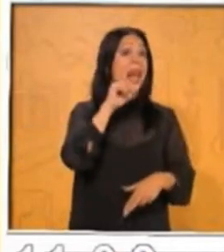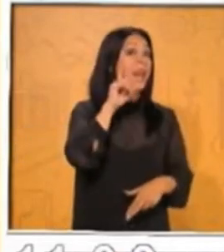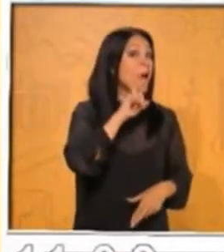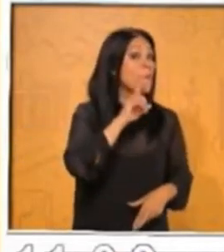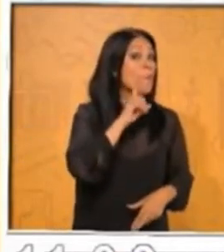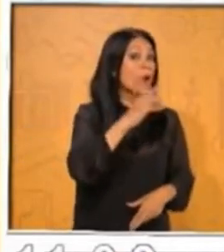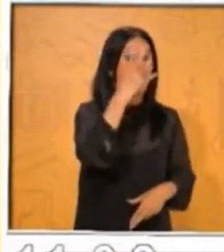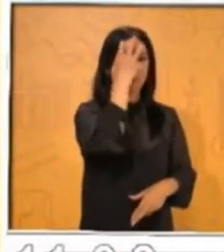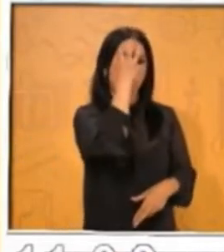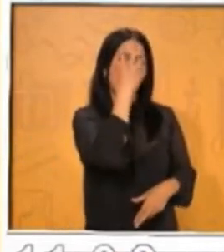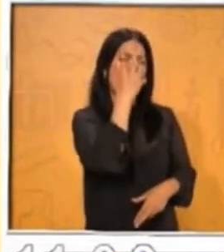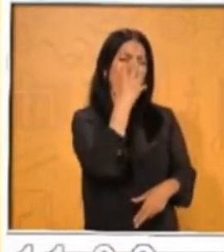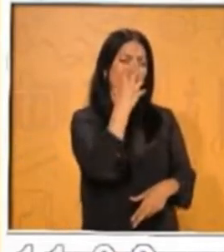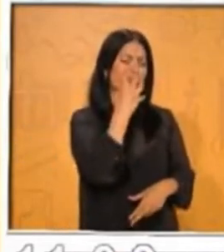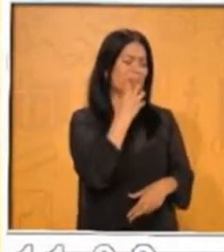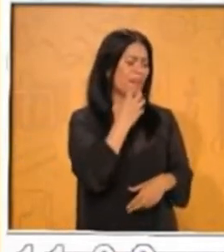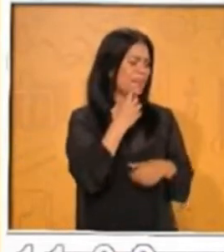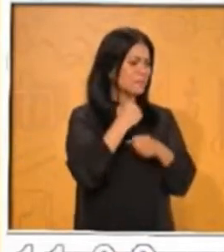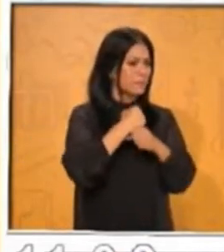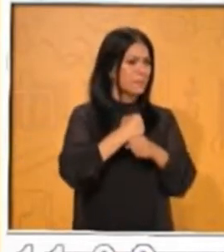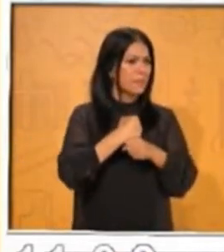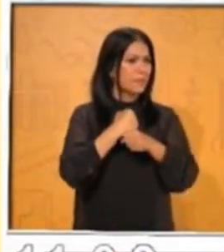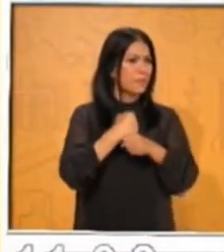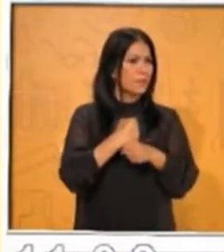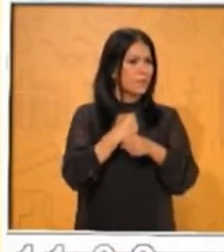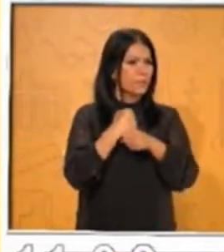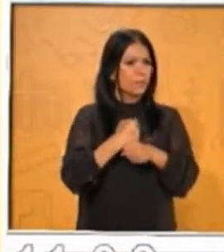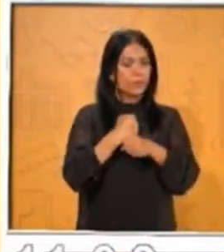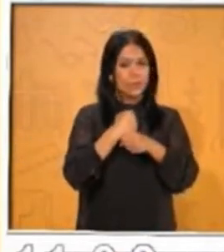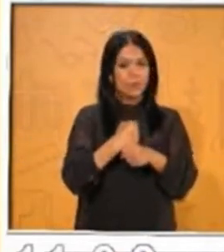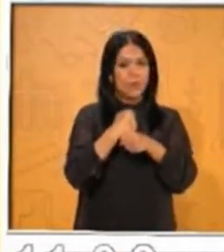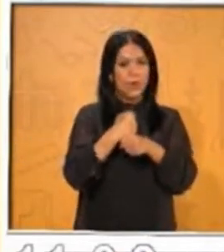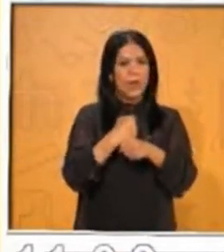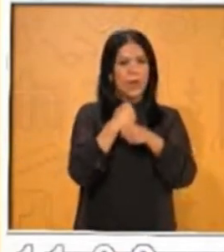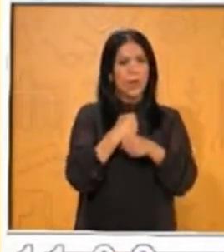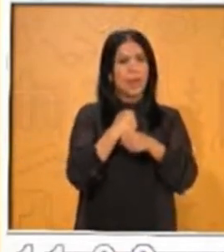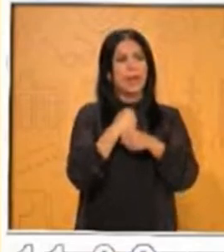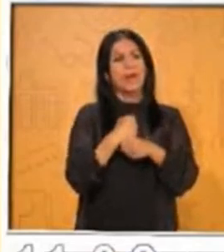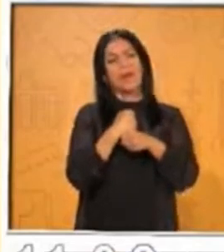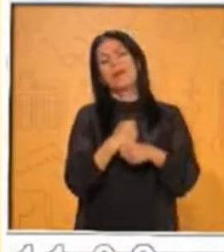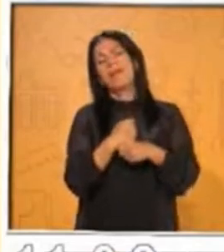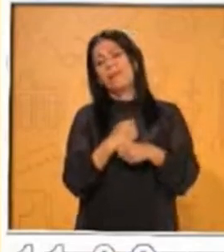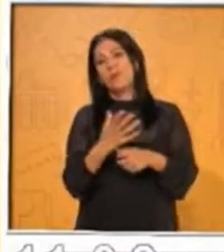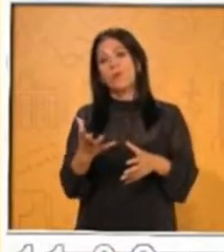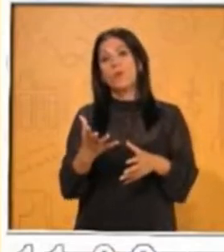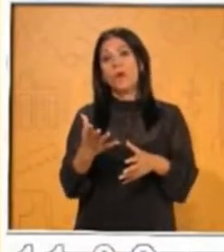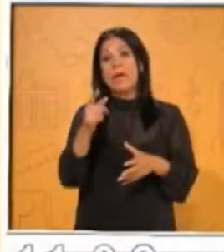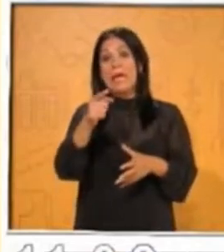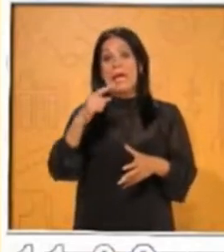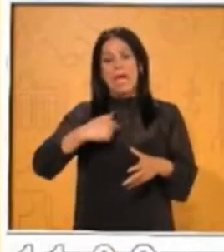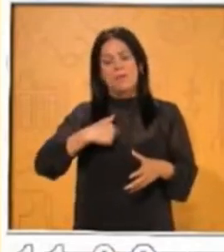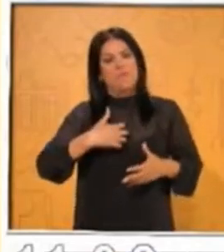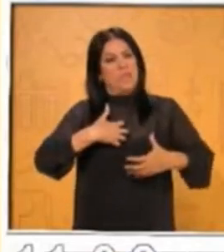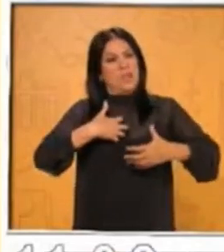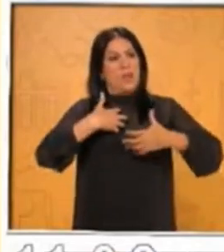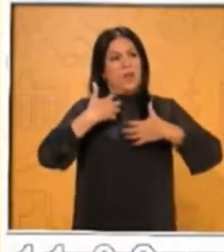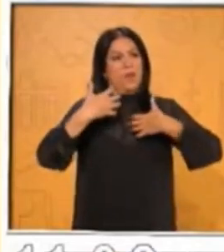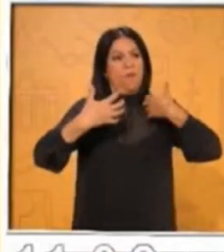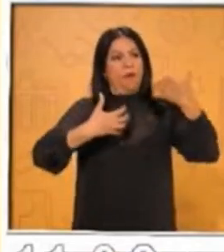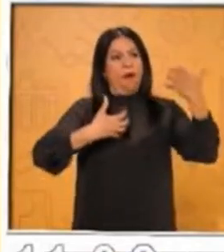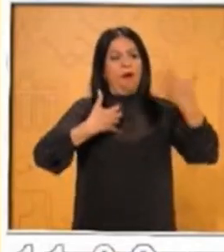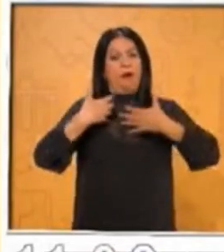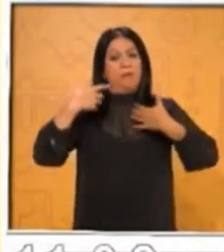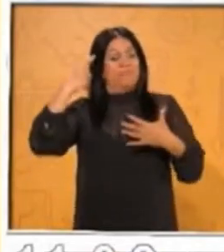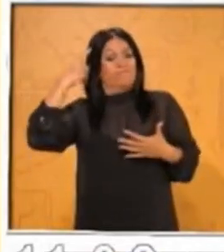El desenlace de nuestra leyenda es que ya una vez establecida la Ciudad de México, se dice que en la